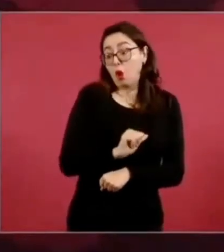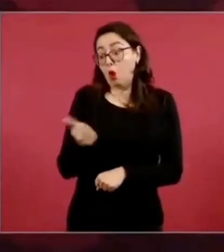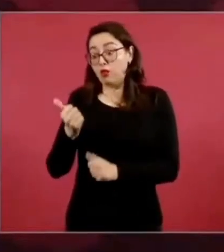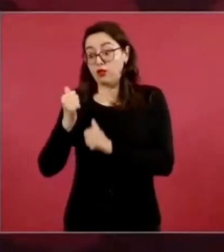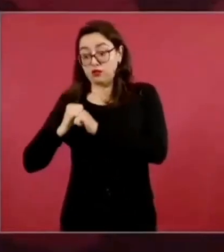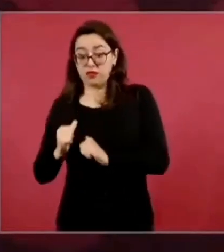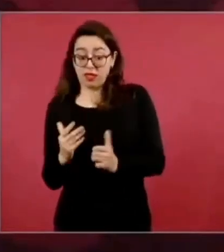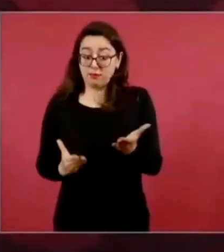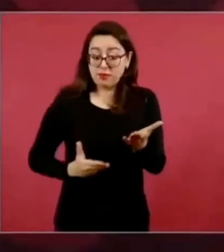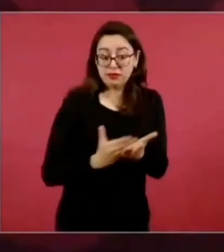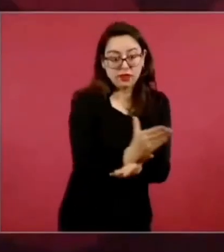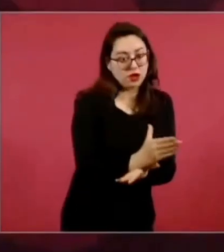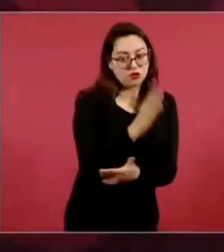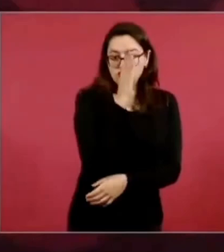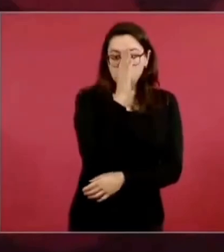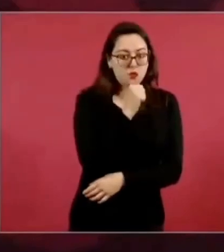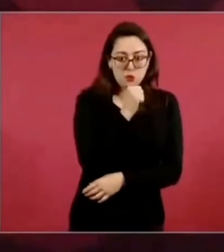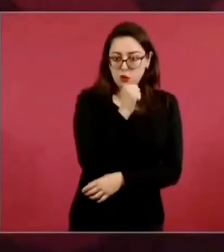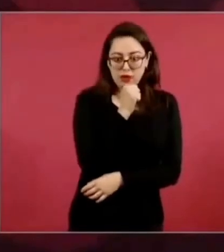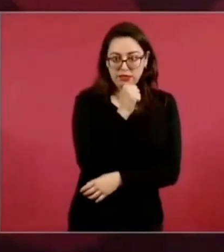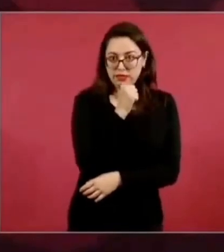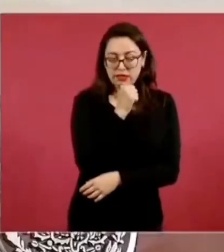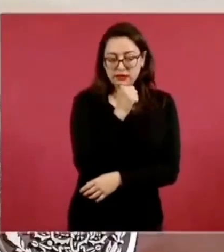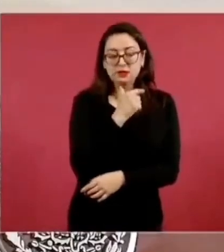presupuesto y deciden